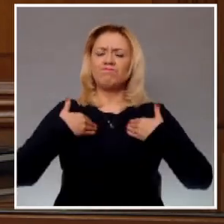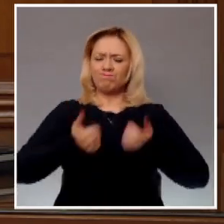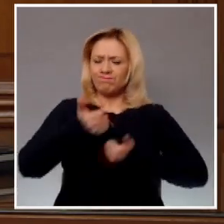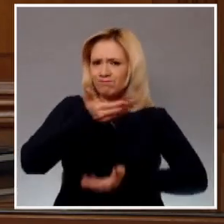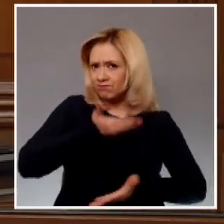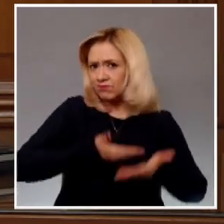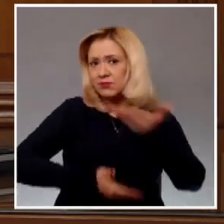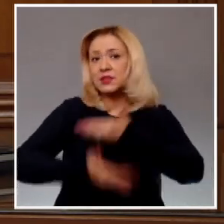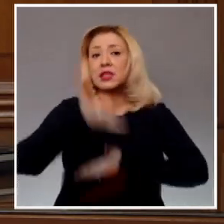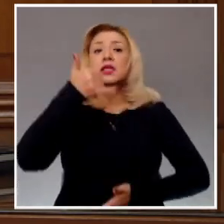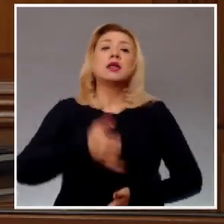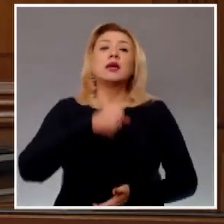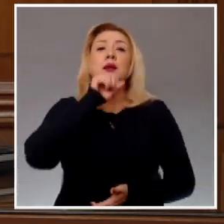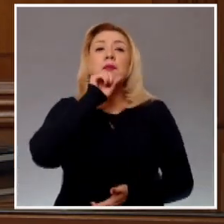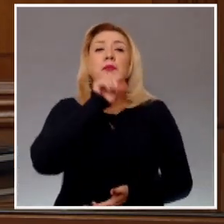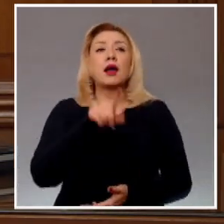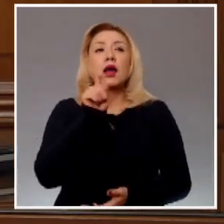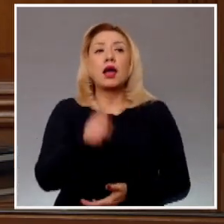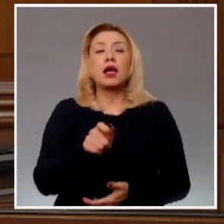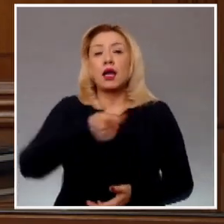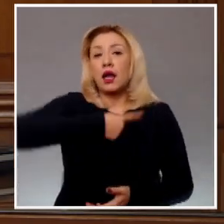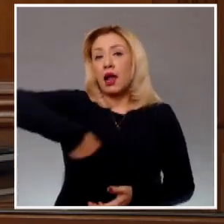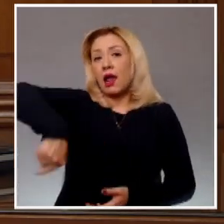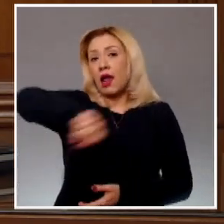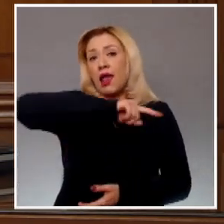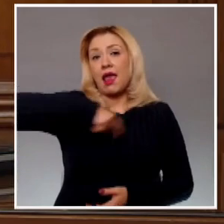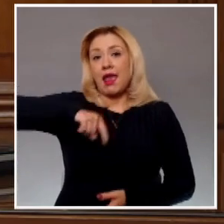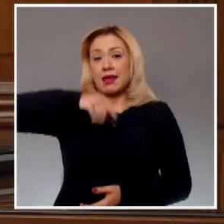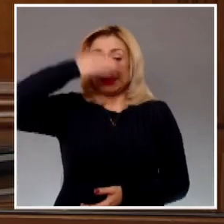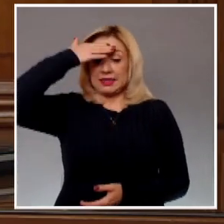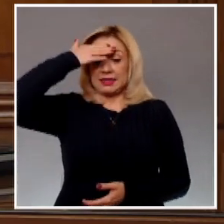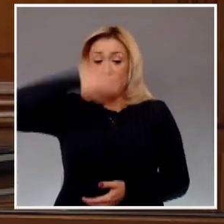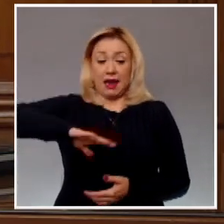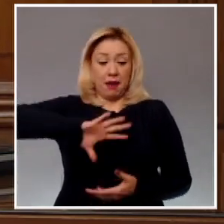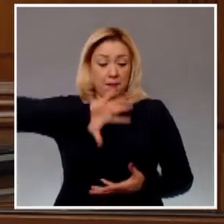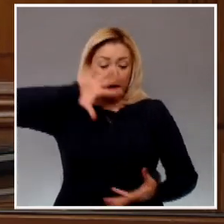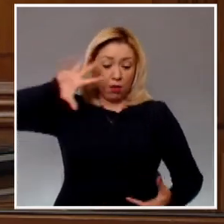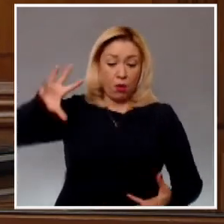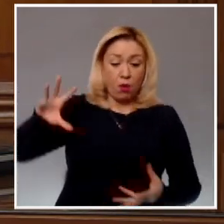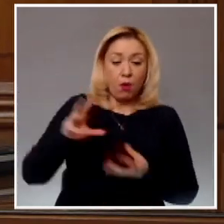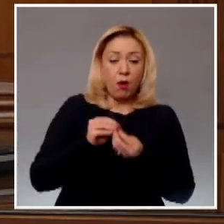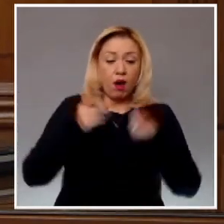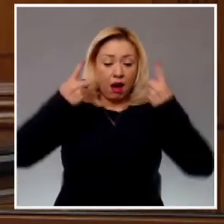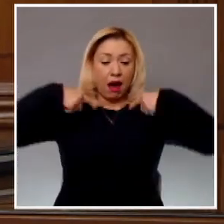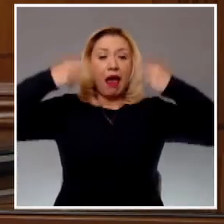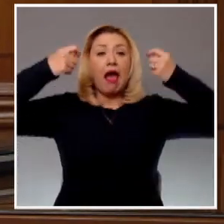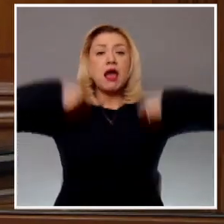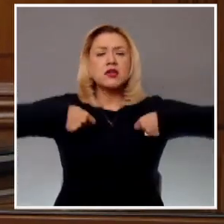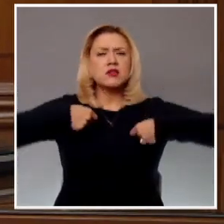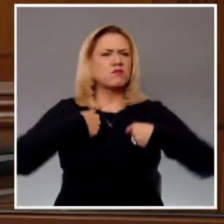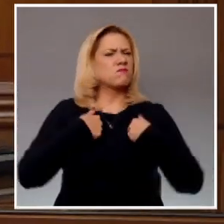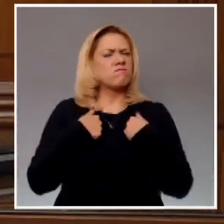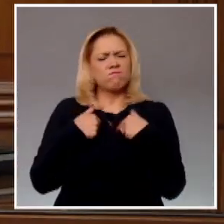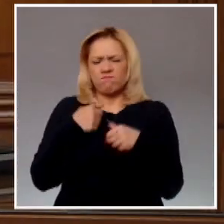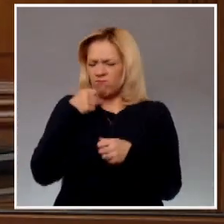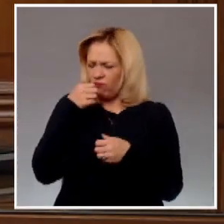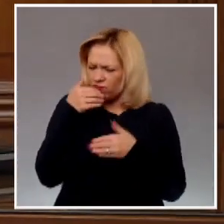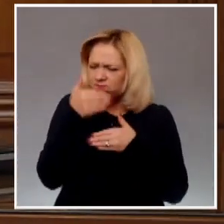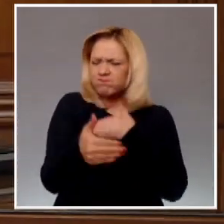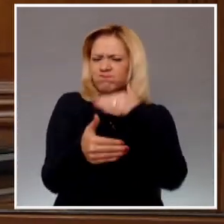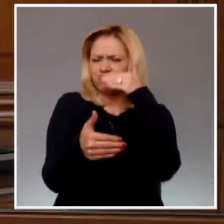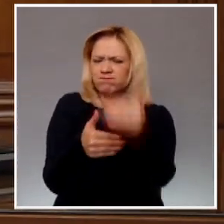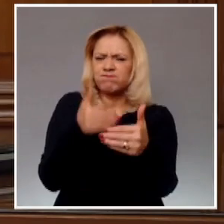con lo que sabemos y somos, dando pasos firmes, caminando juntos, estoy convencida